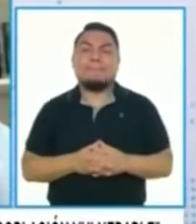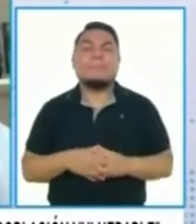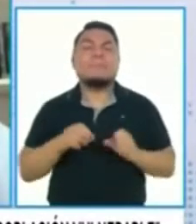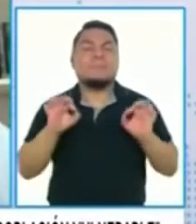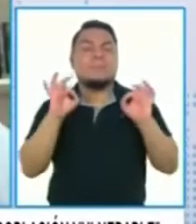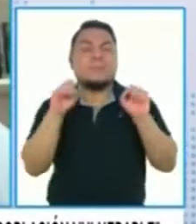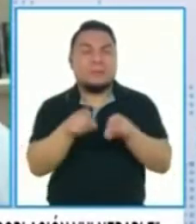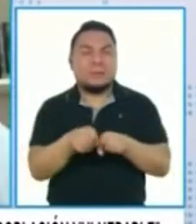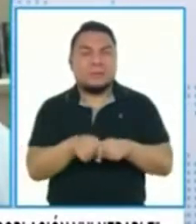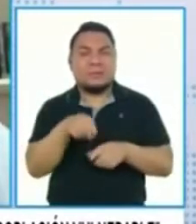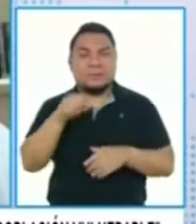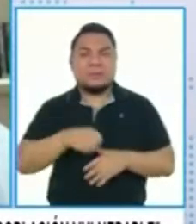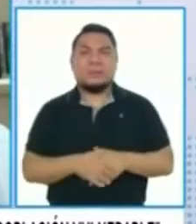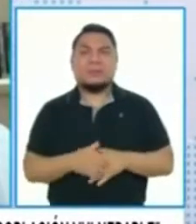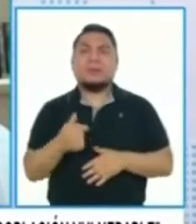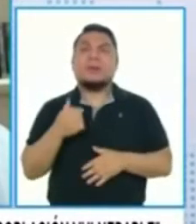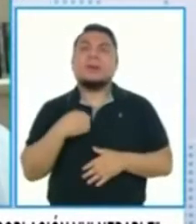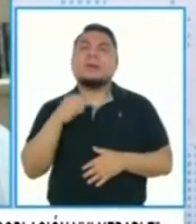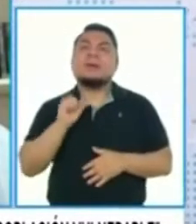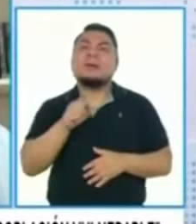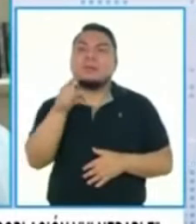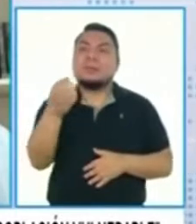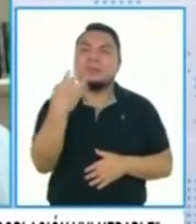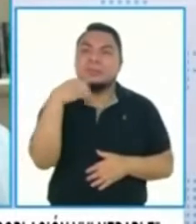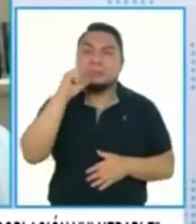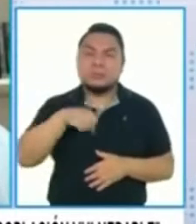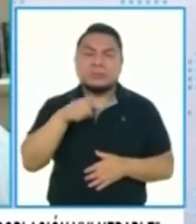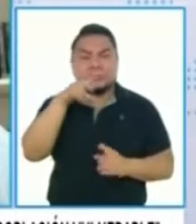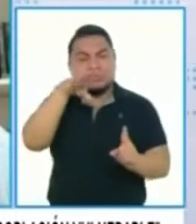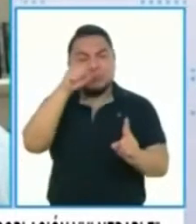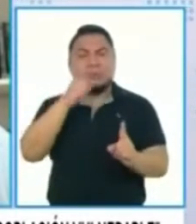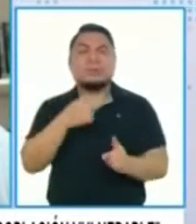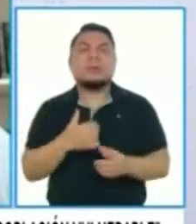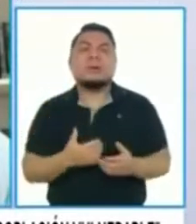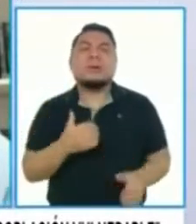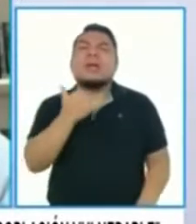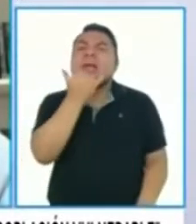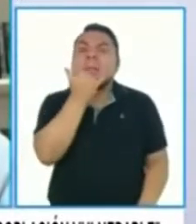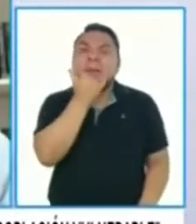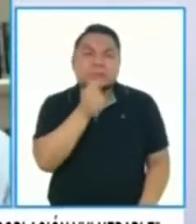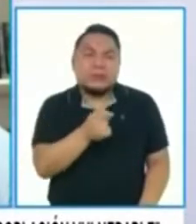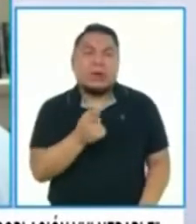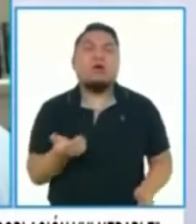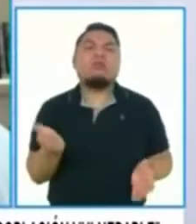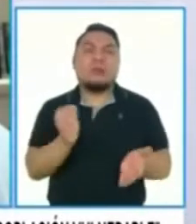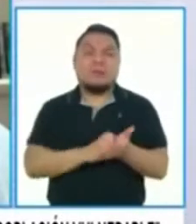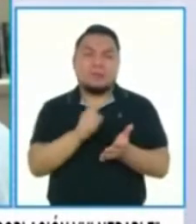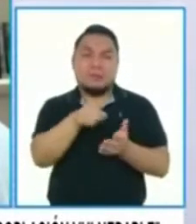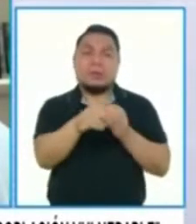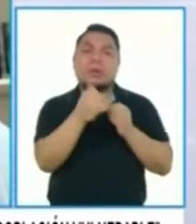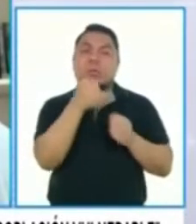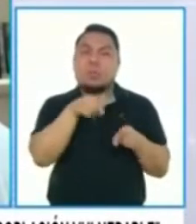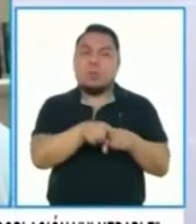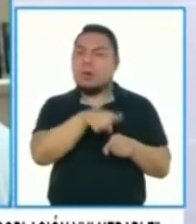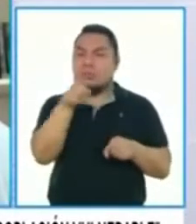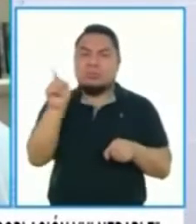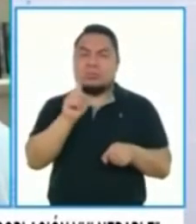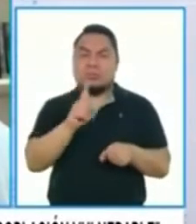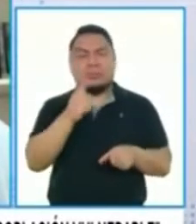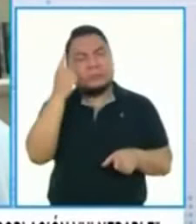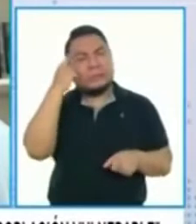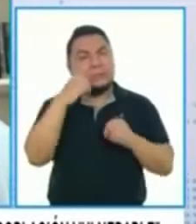Efectivamente. O sea, yo creo que, como tú bien dices, hay que identificar qué pasó para que no nos vuelva a ocurrir. Pero al mismo tiempo,